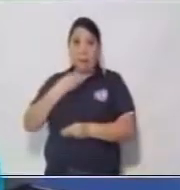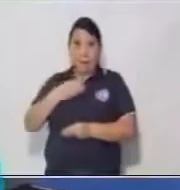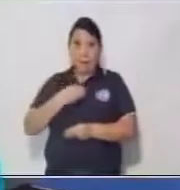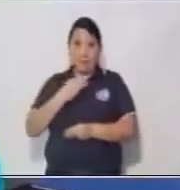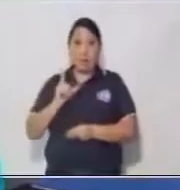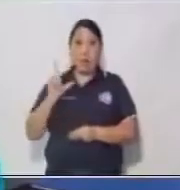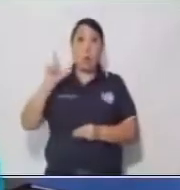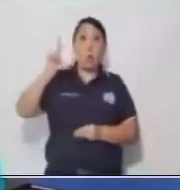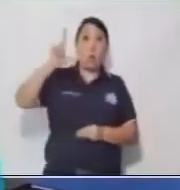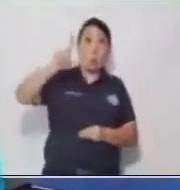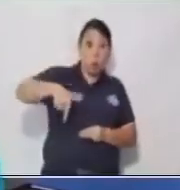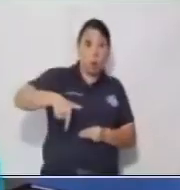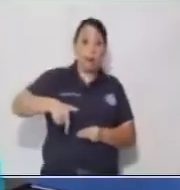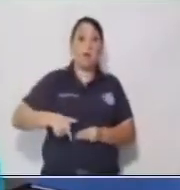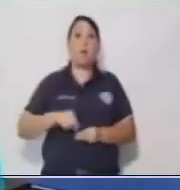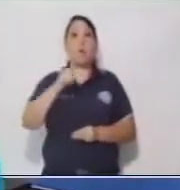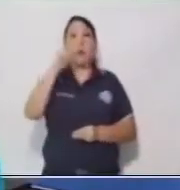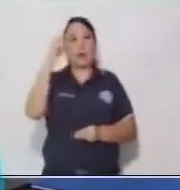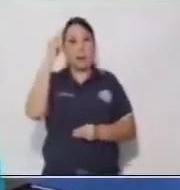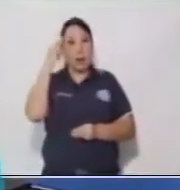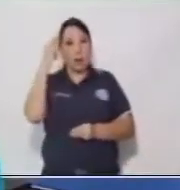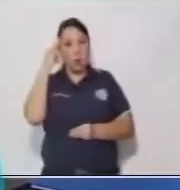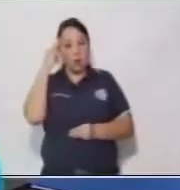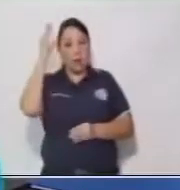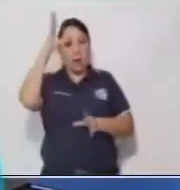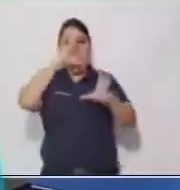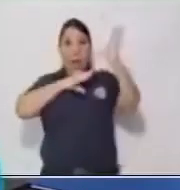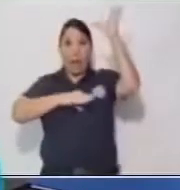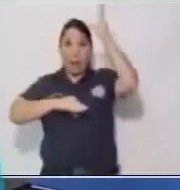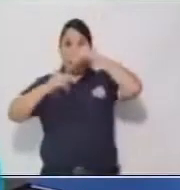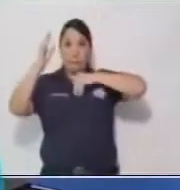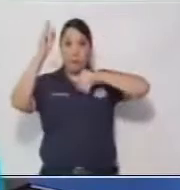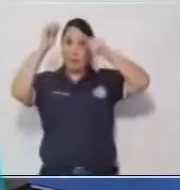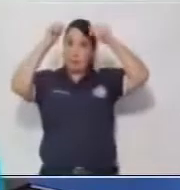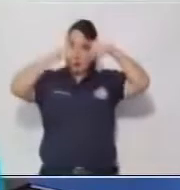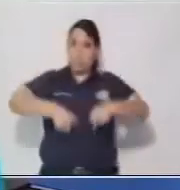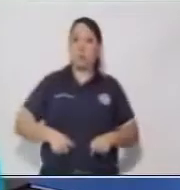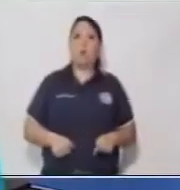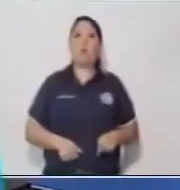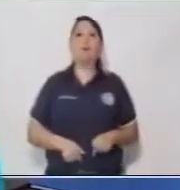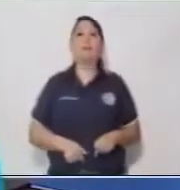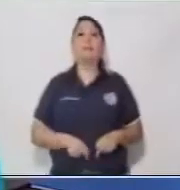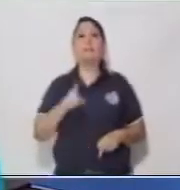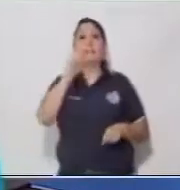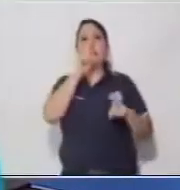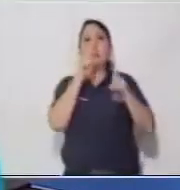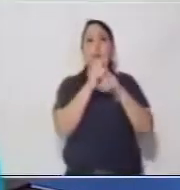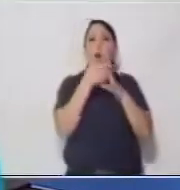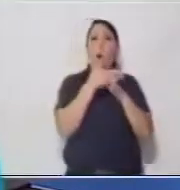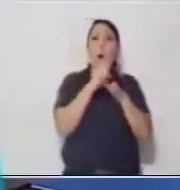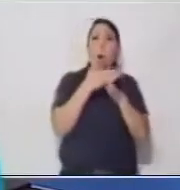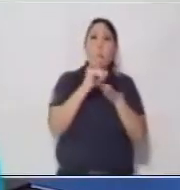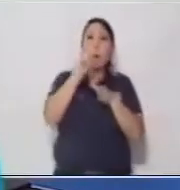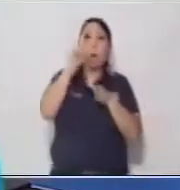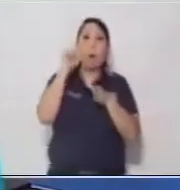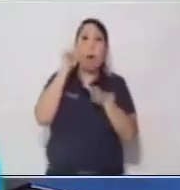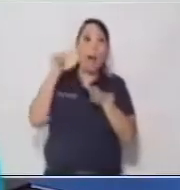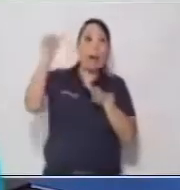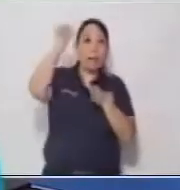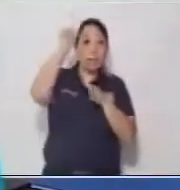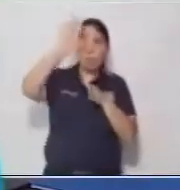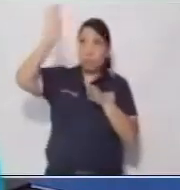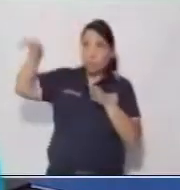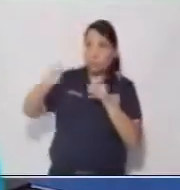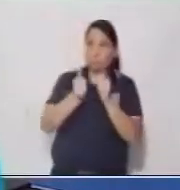Luego, vamos a recordar lo que aprendiste en este programa y compártelo con un adulto.